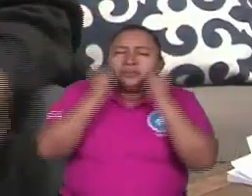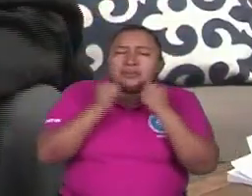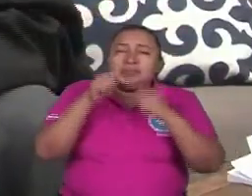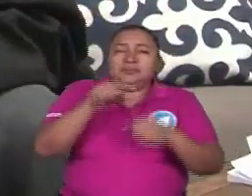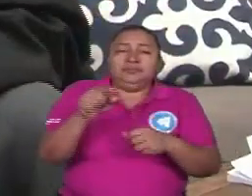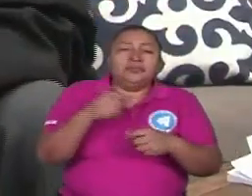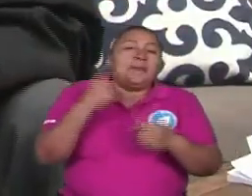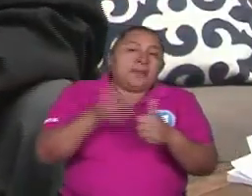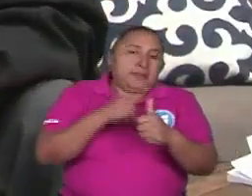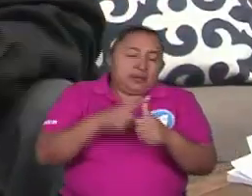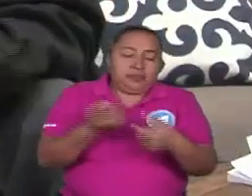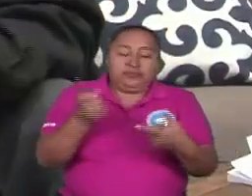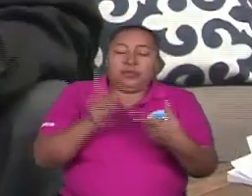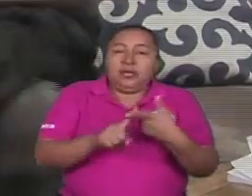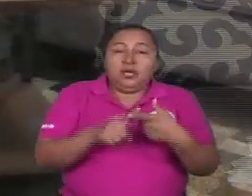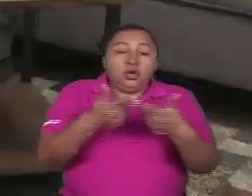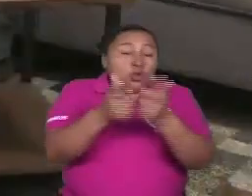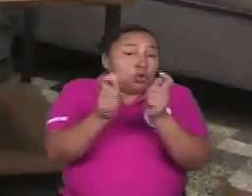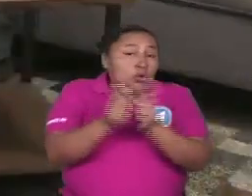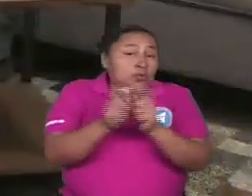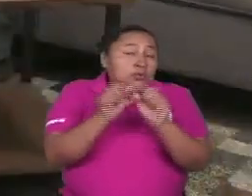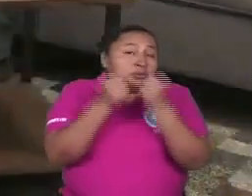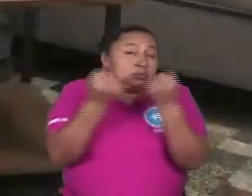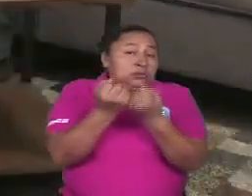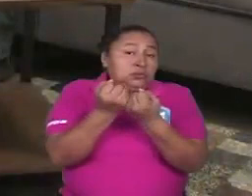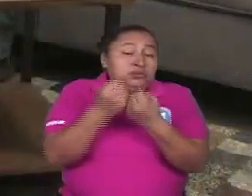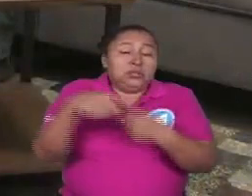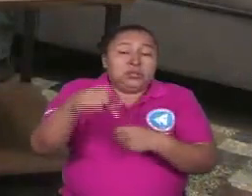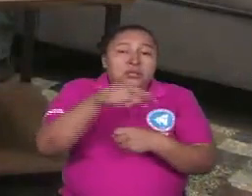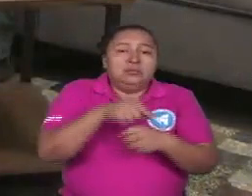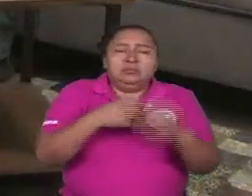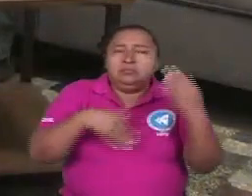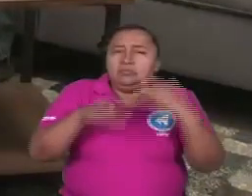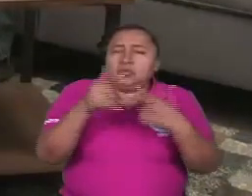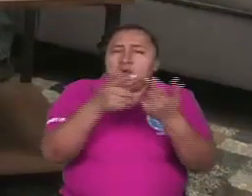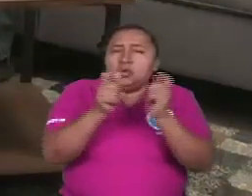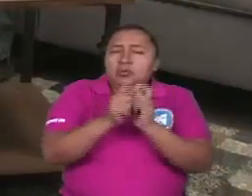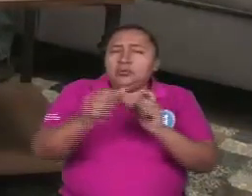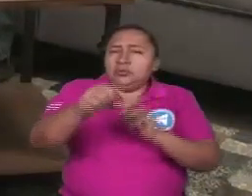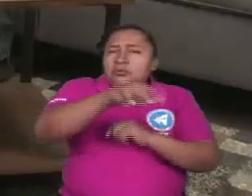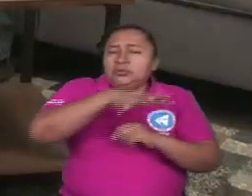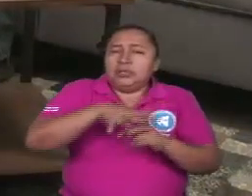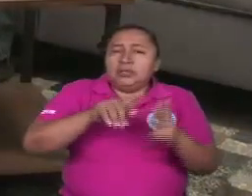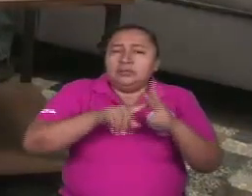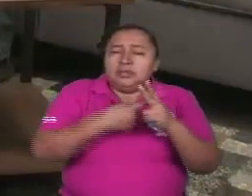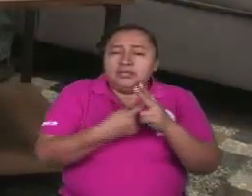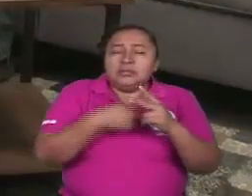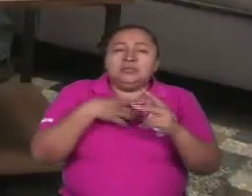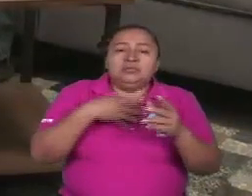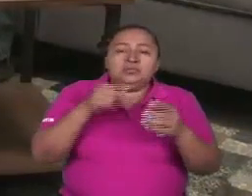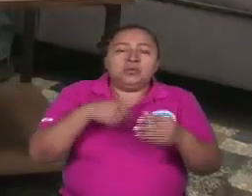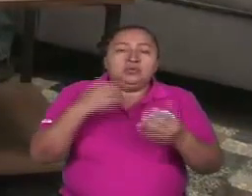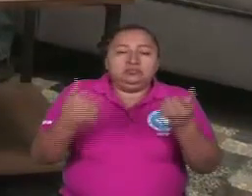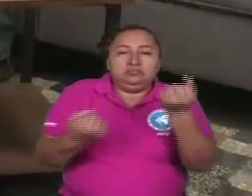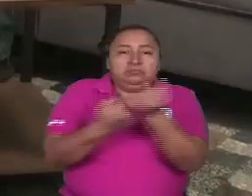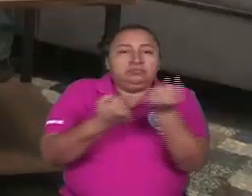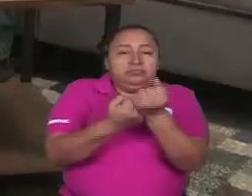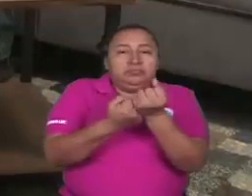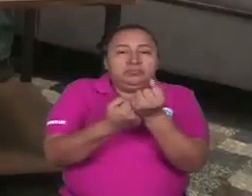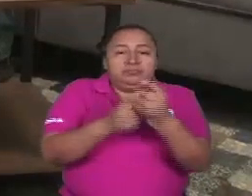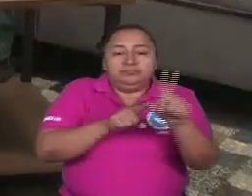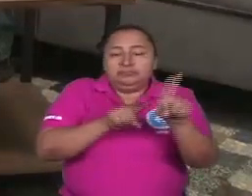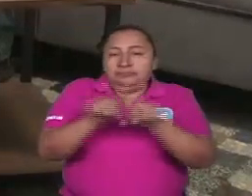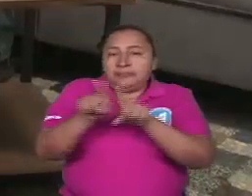principio. En principio. Los movimientos sociales, que la mayoría de los movimientos sociales que surgen son contestatarios y